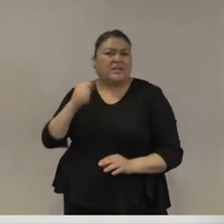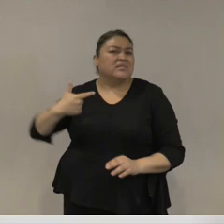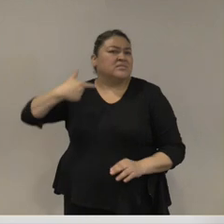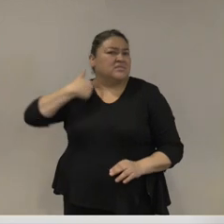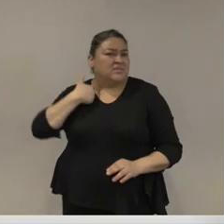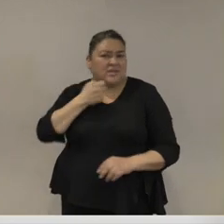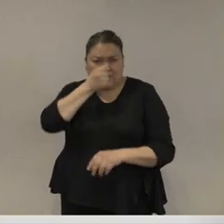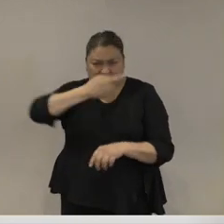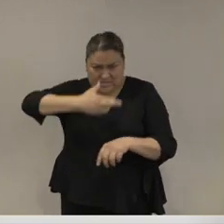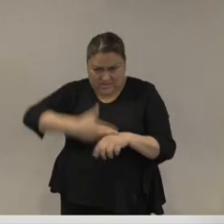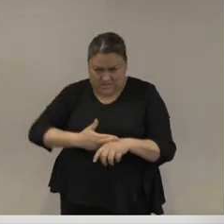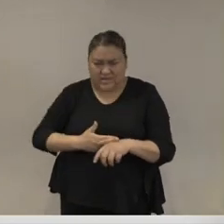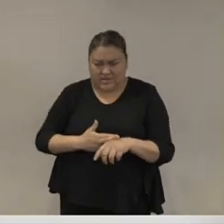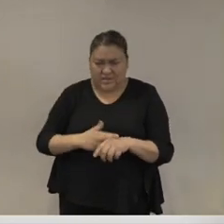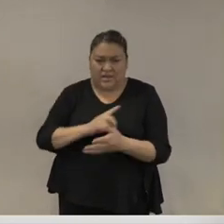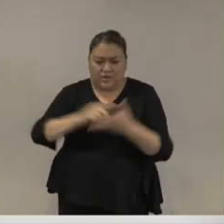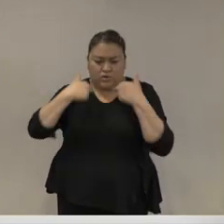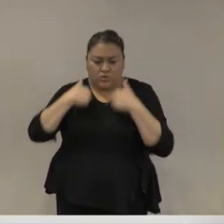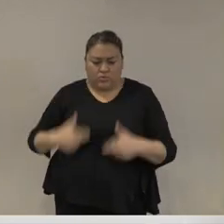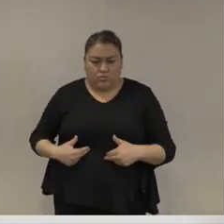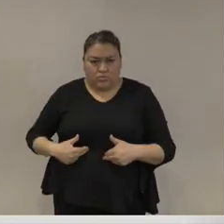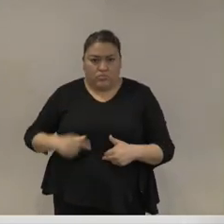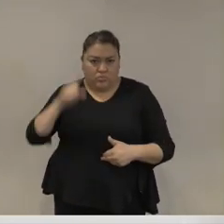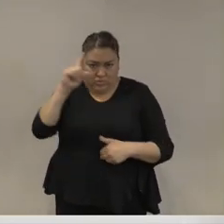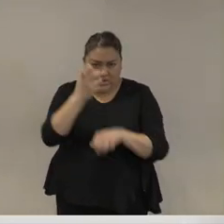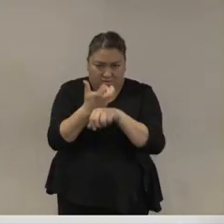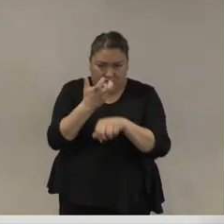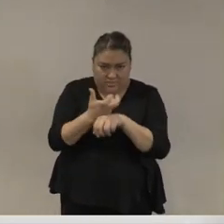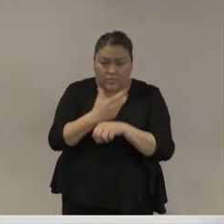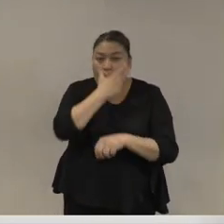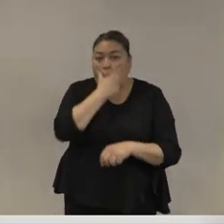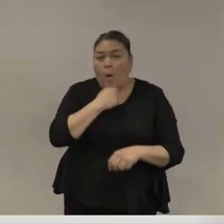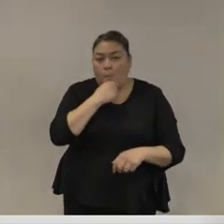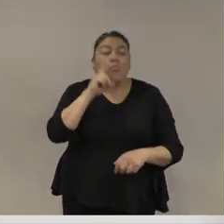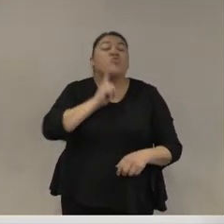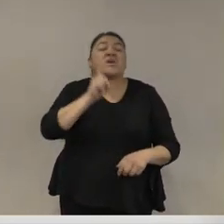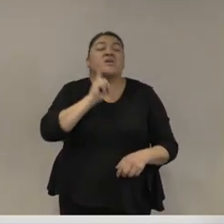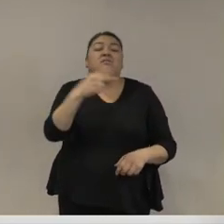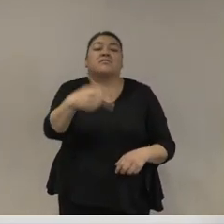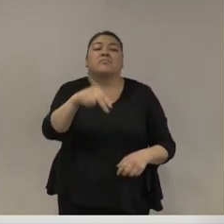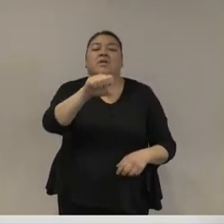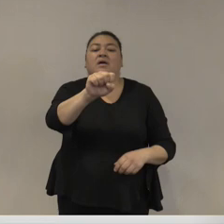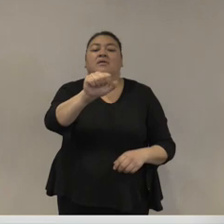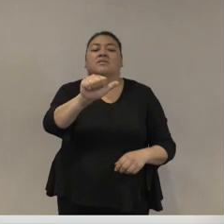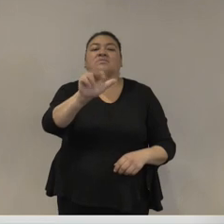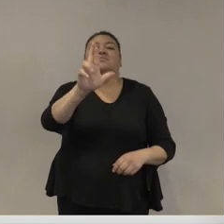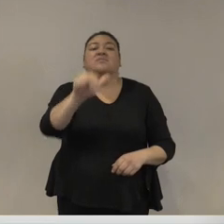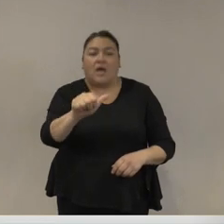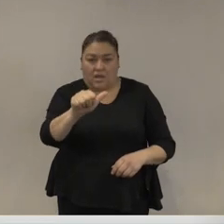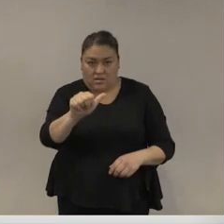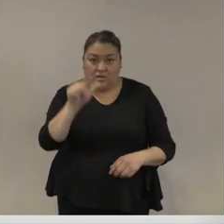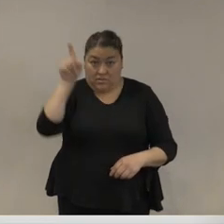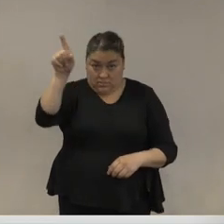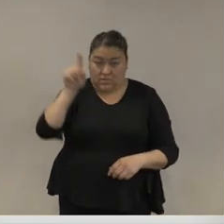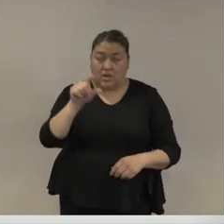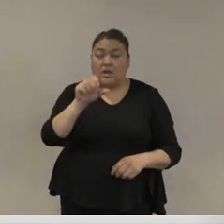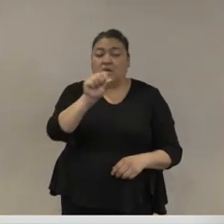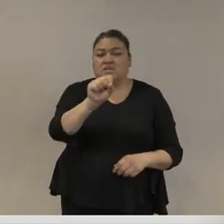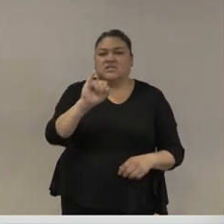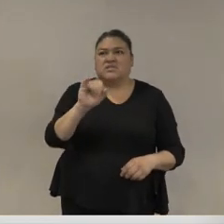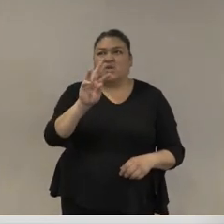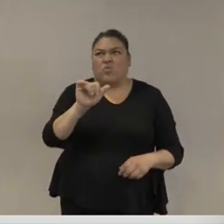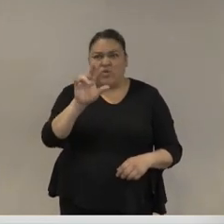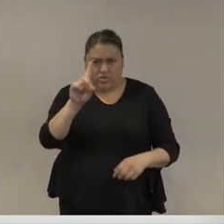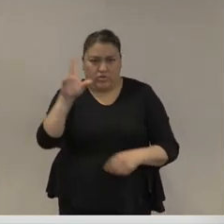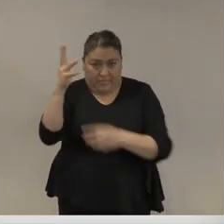la administración Obama Sarah Sewell que ha dedicado mucho tiempo a tratar de montar un programa para lo